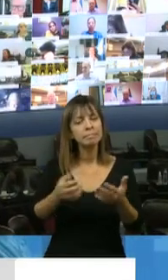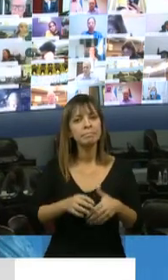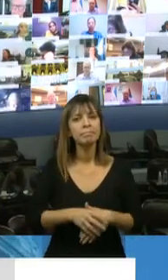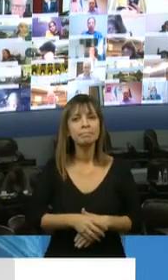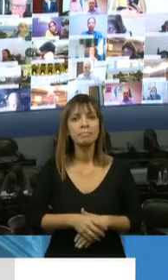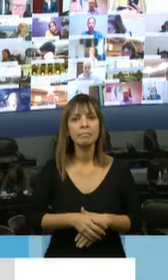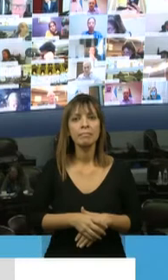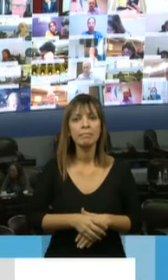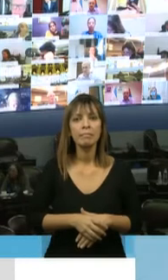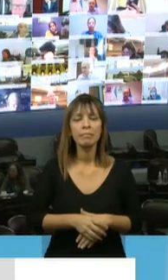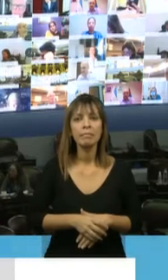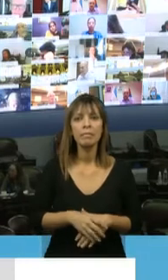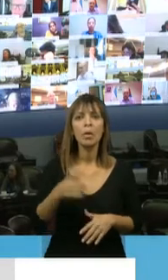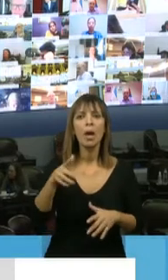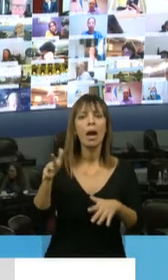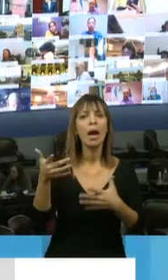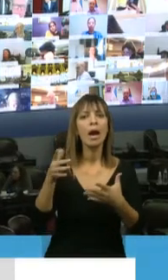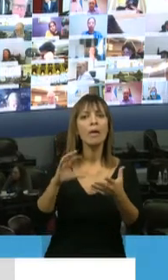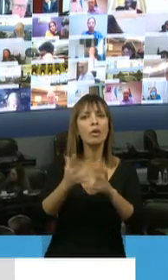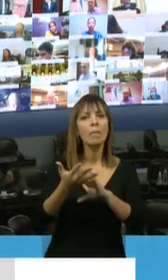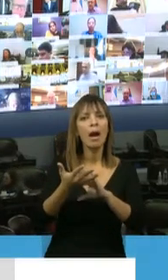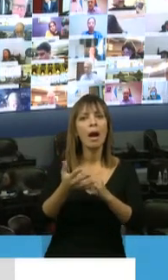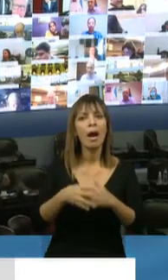es una acción simbólica